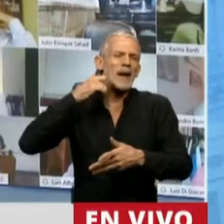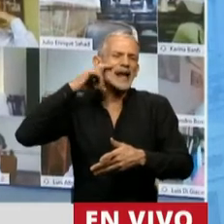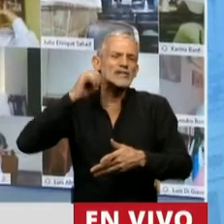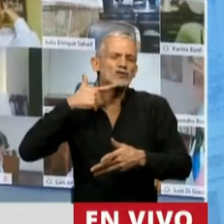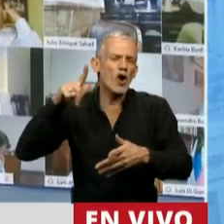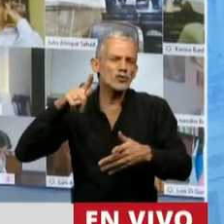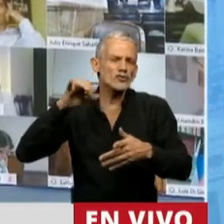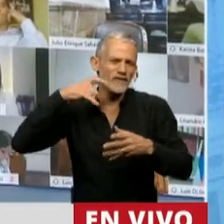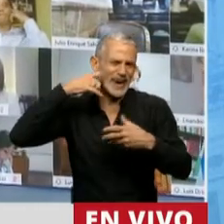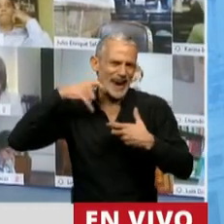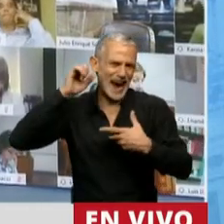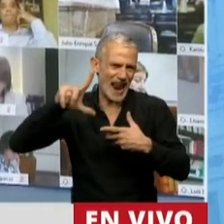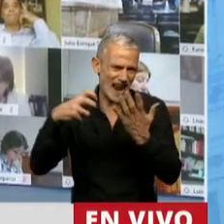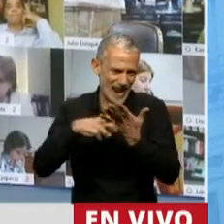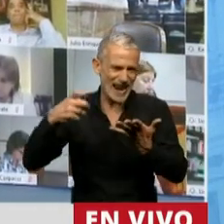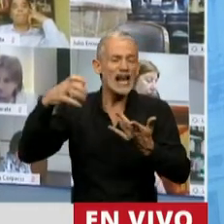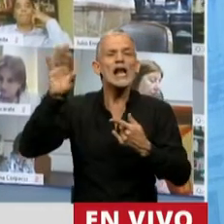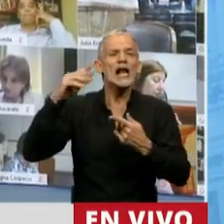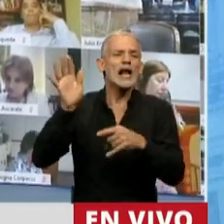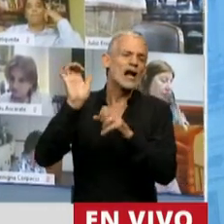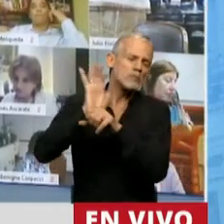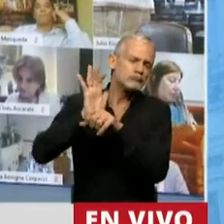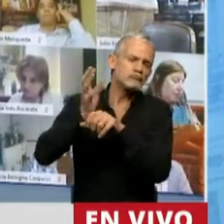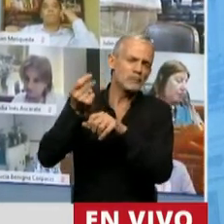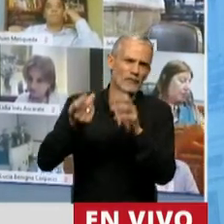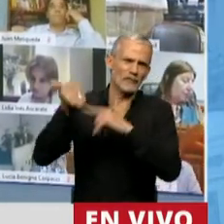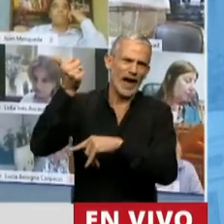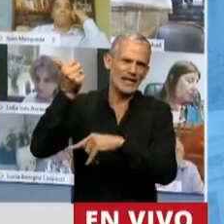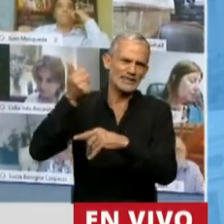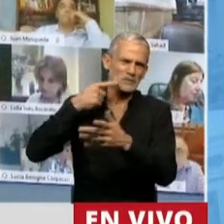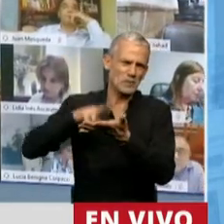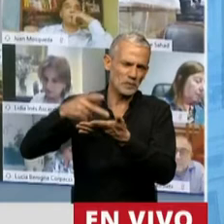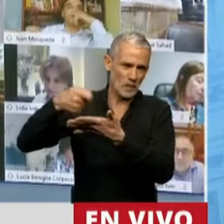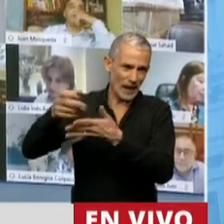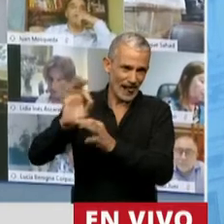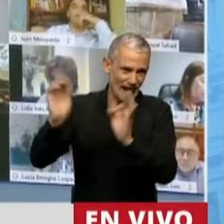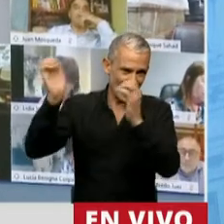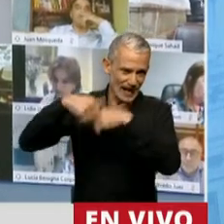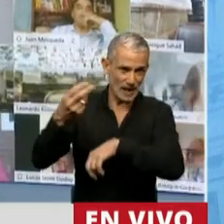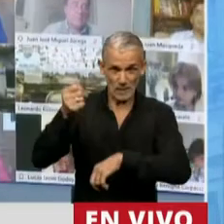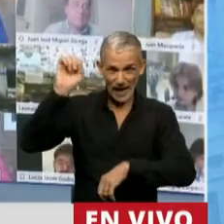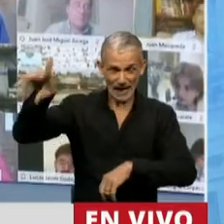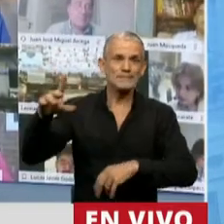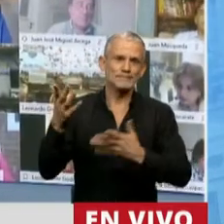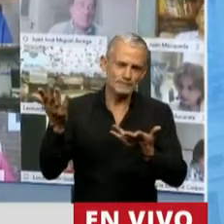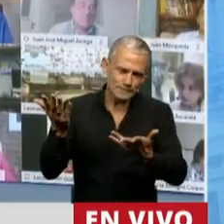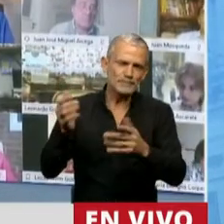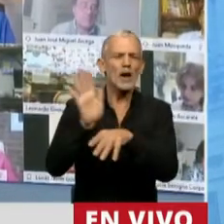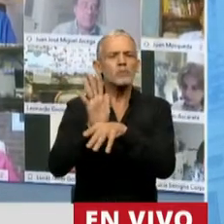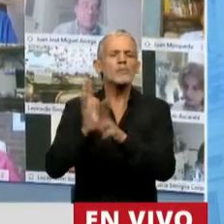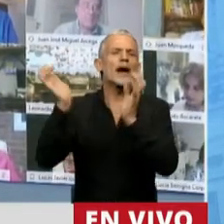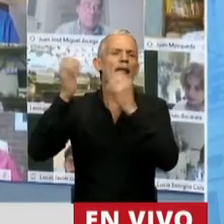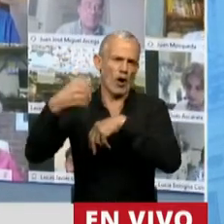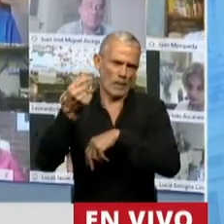paraísos fiscales. Como bien dijo el diputado Heller, lo más propio es hablar de guaridas fiscales.